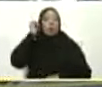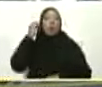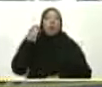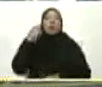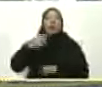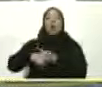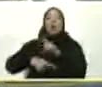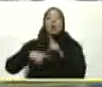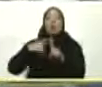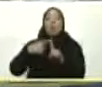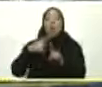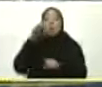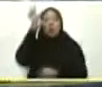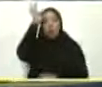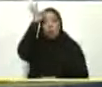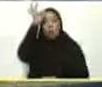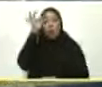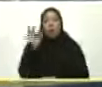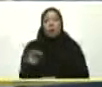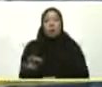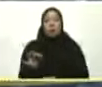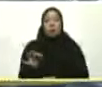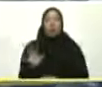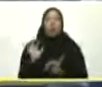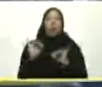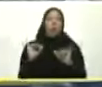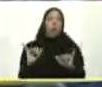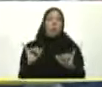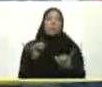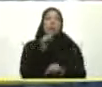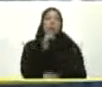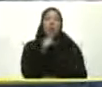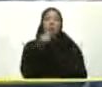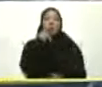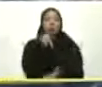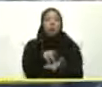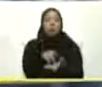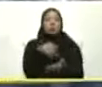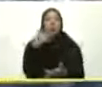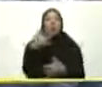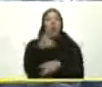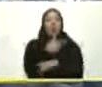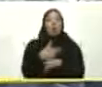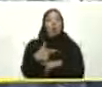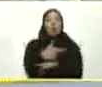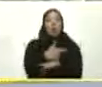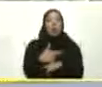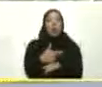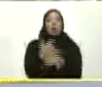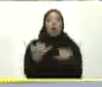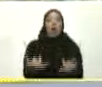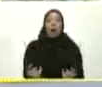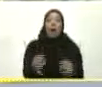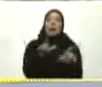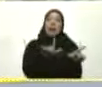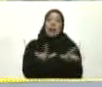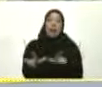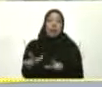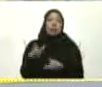Que Ha sido por el uno por diez Del buen gobierno Totalmente